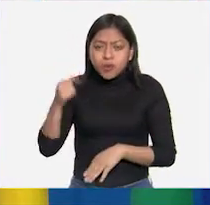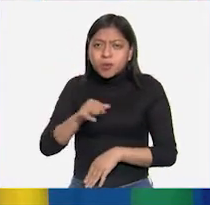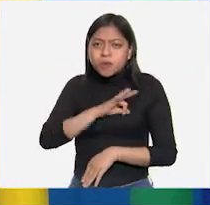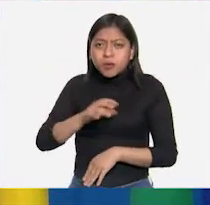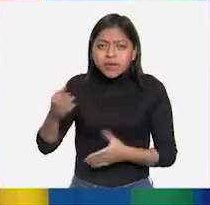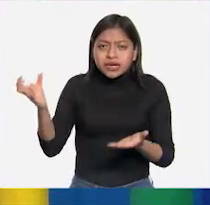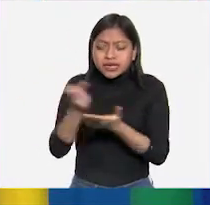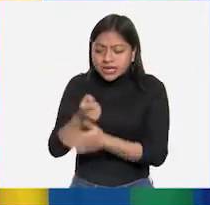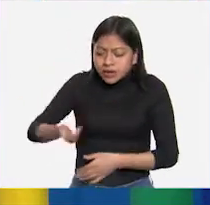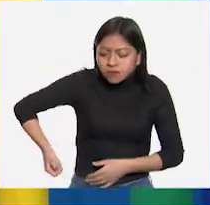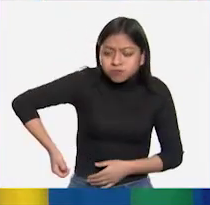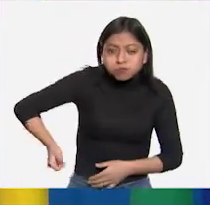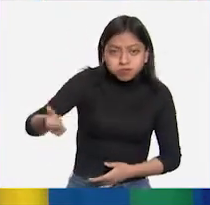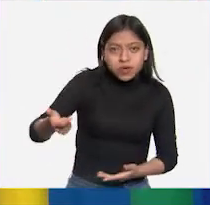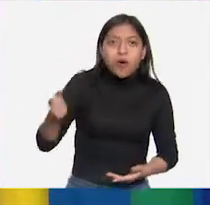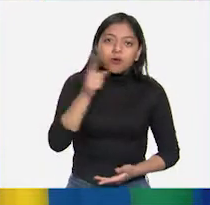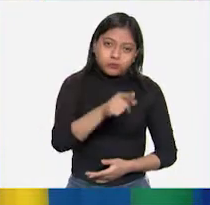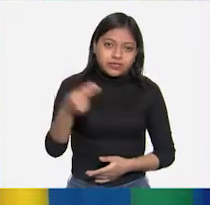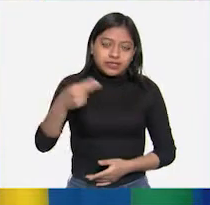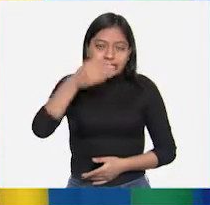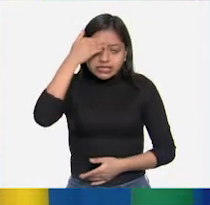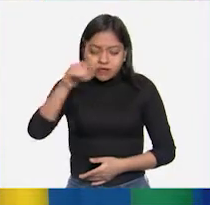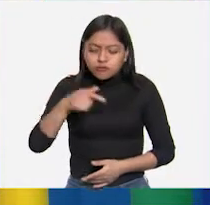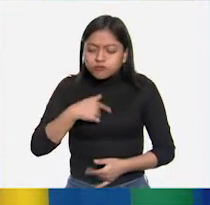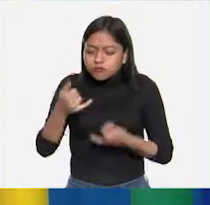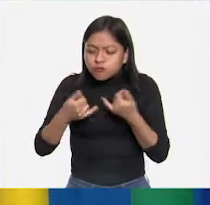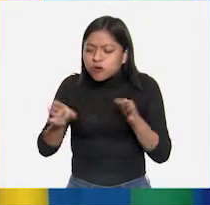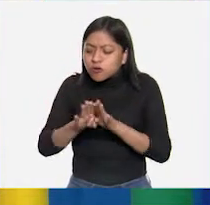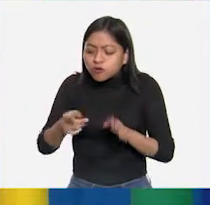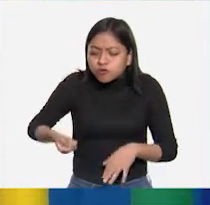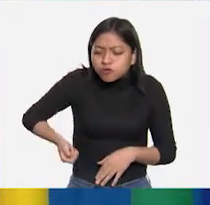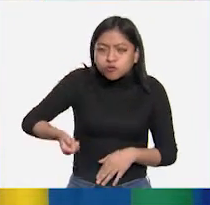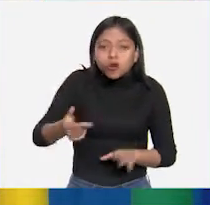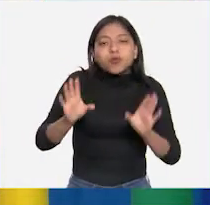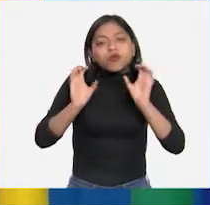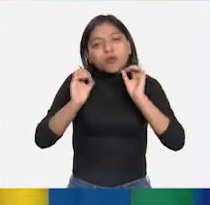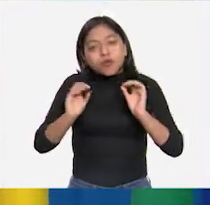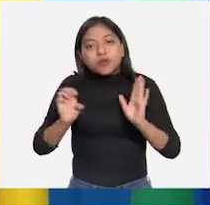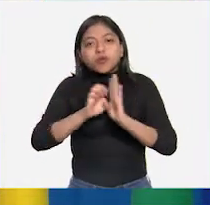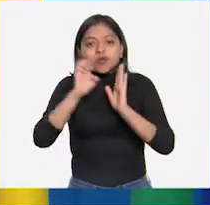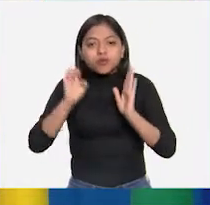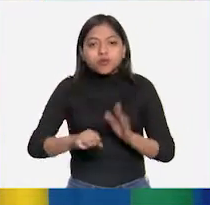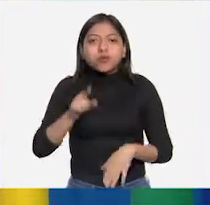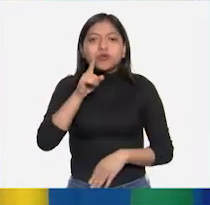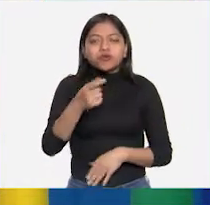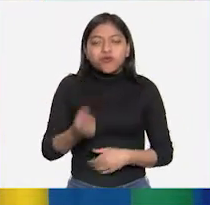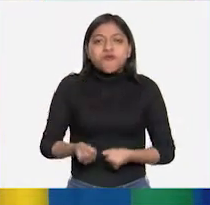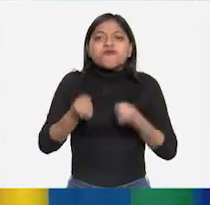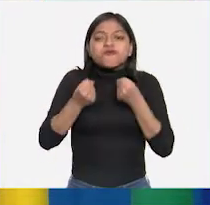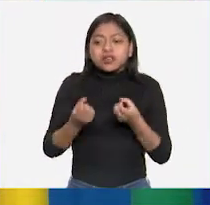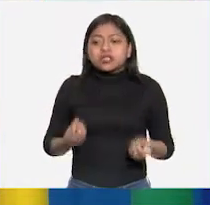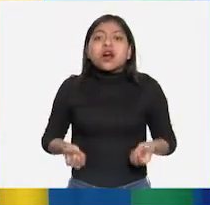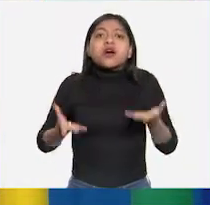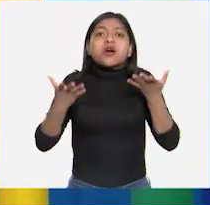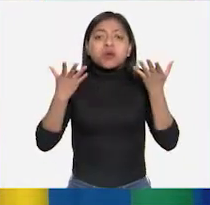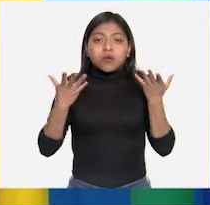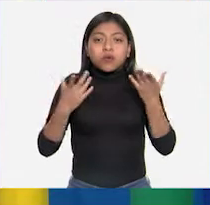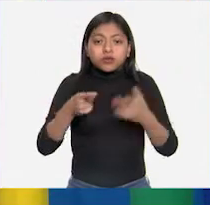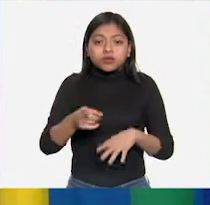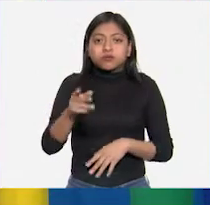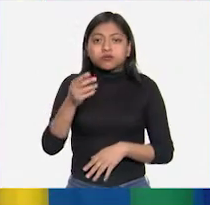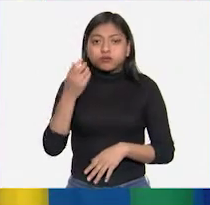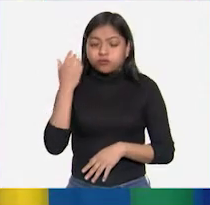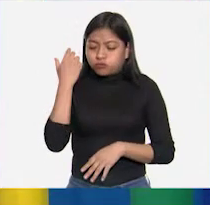pegarle a otra salga en la dirección que yo quiero. O también con qué tanta fuerza hay que